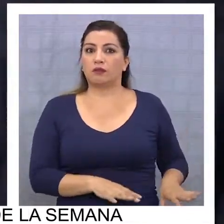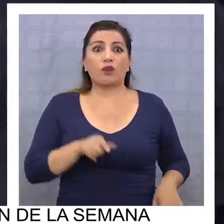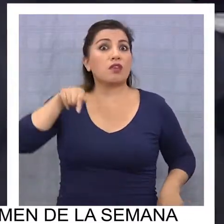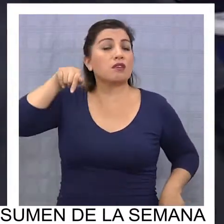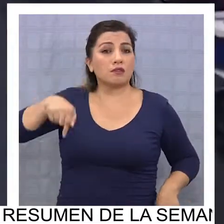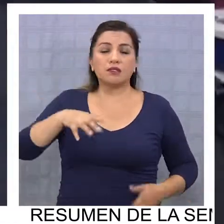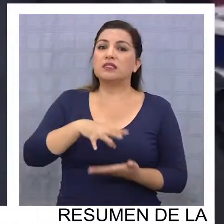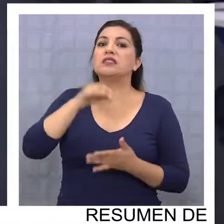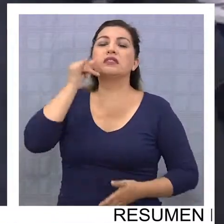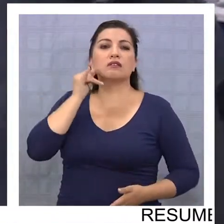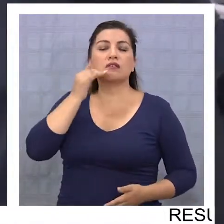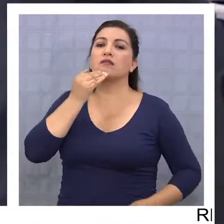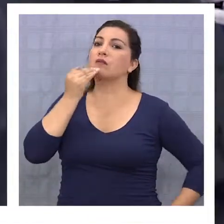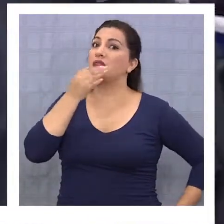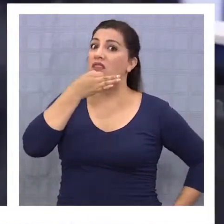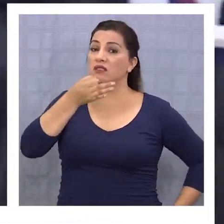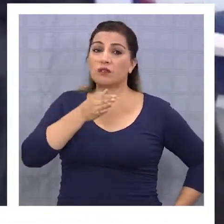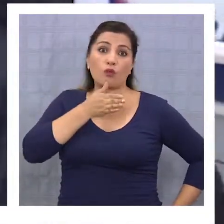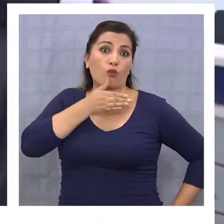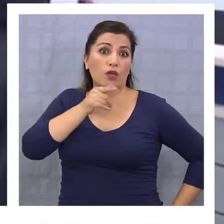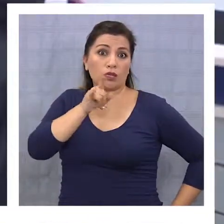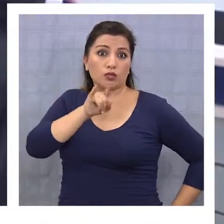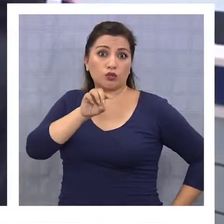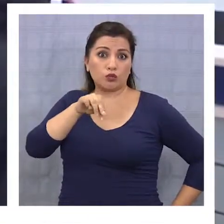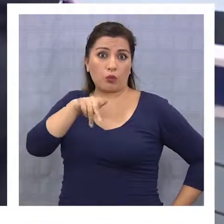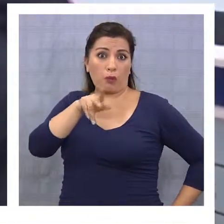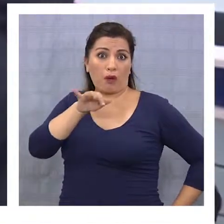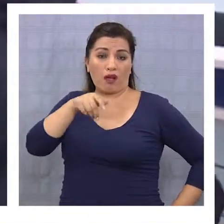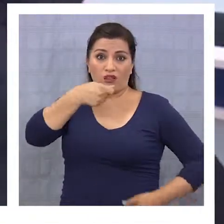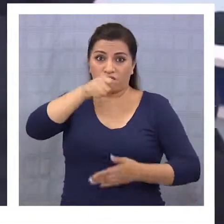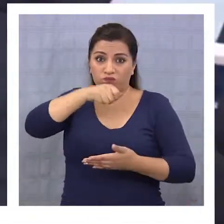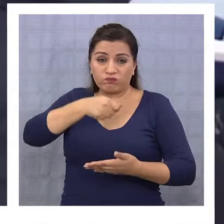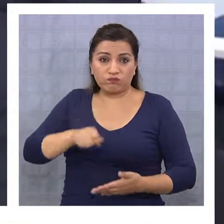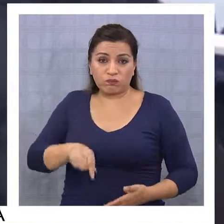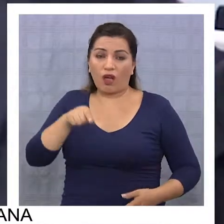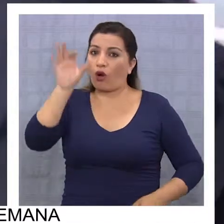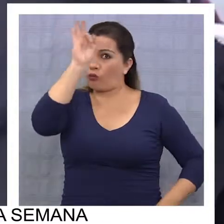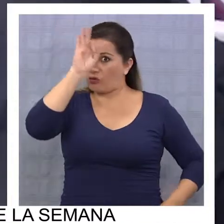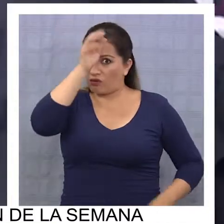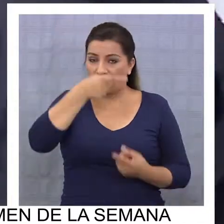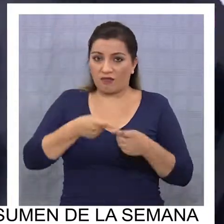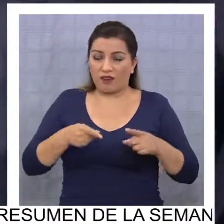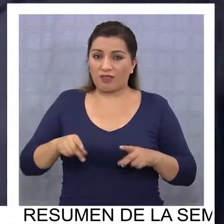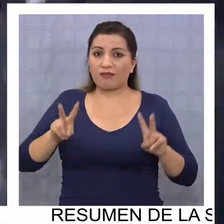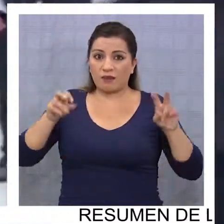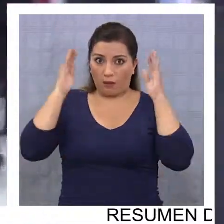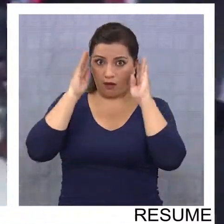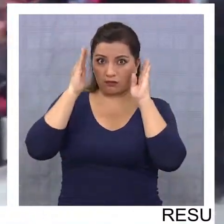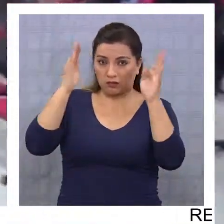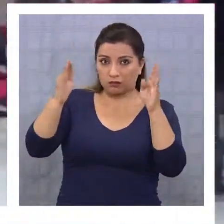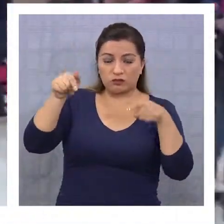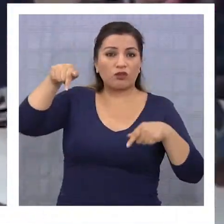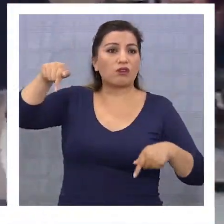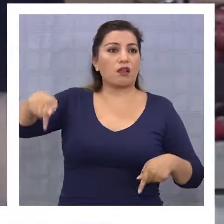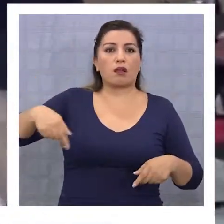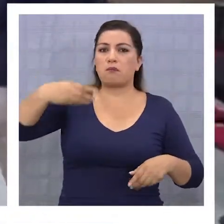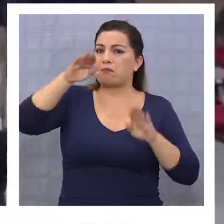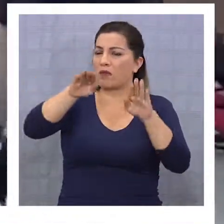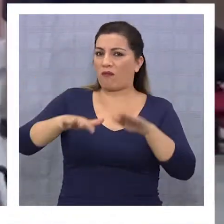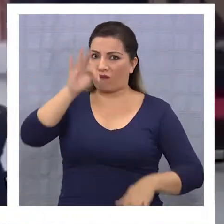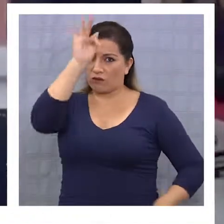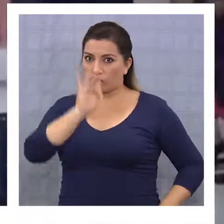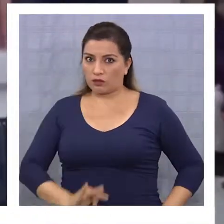En la región se aseguró que no existen sumarios y hay opiniones distintas en lo referente a la atención de parte de los propios